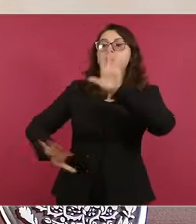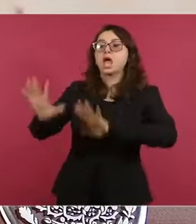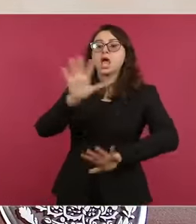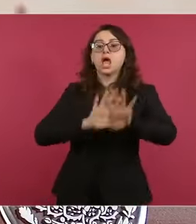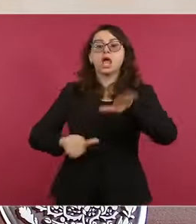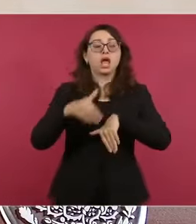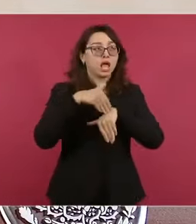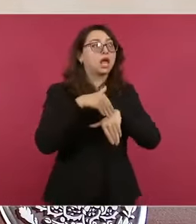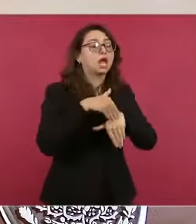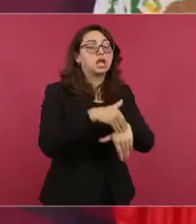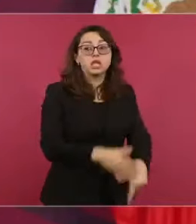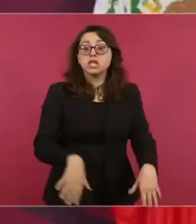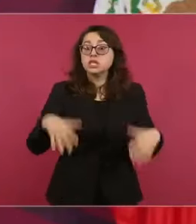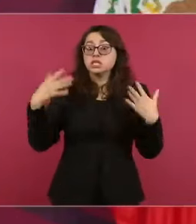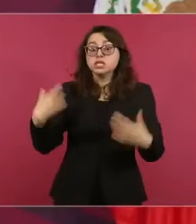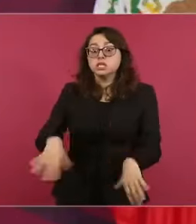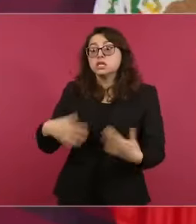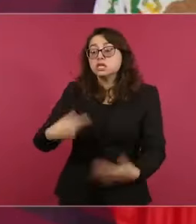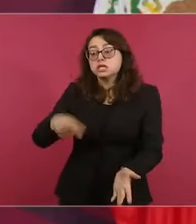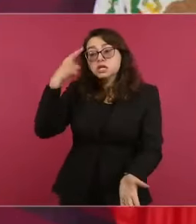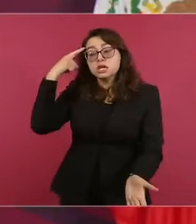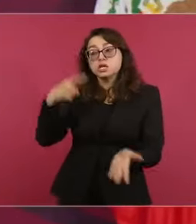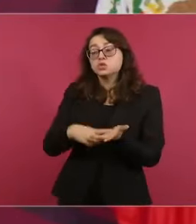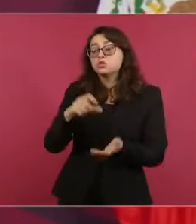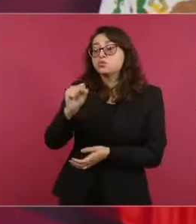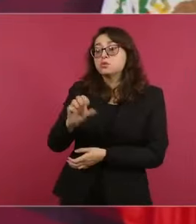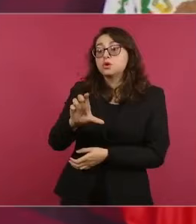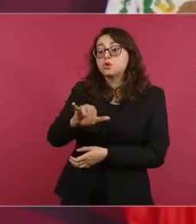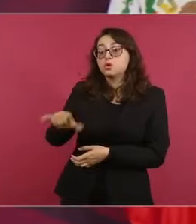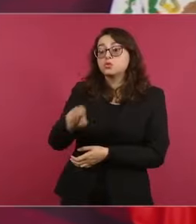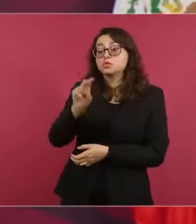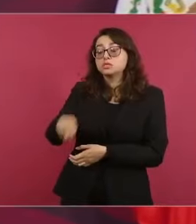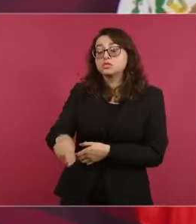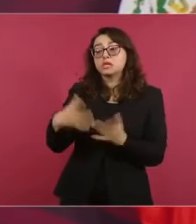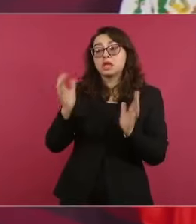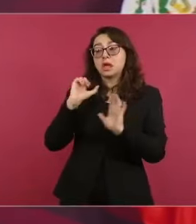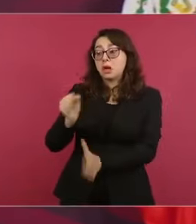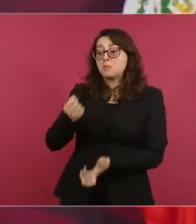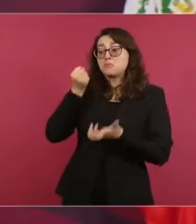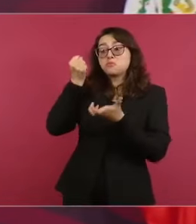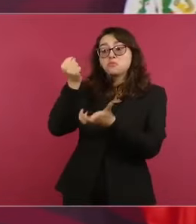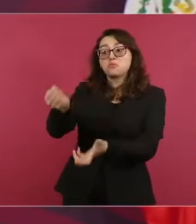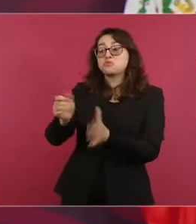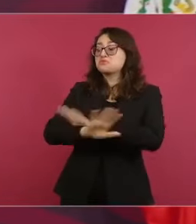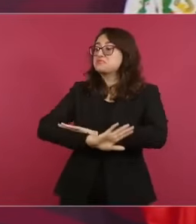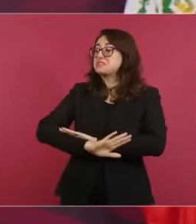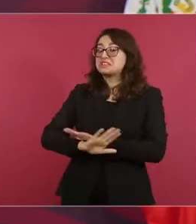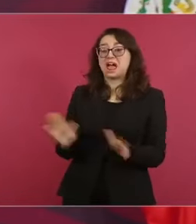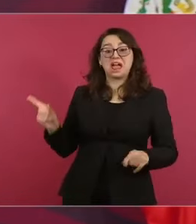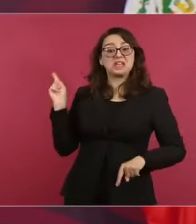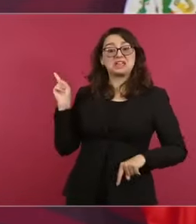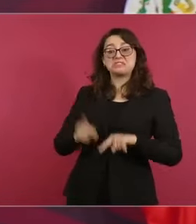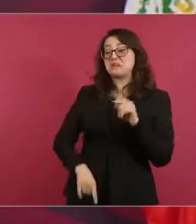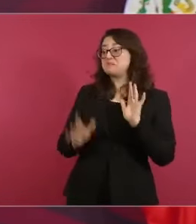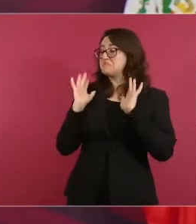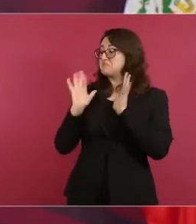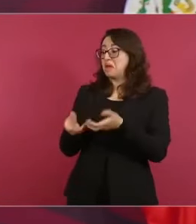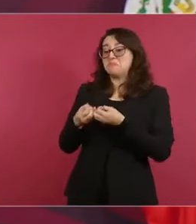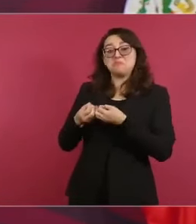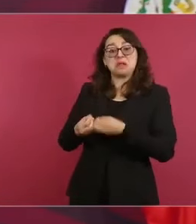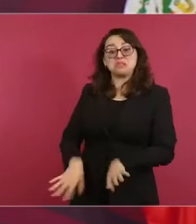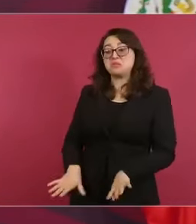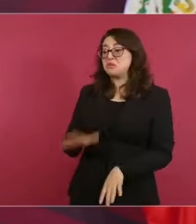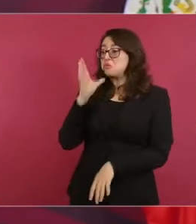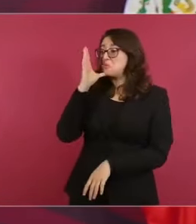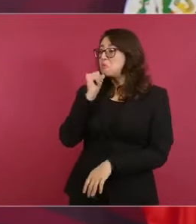está quitando sus sueldos, sus ingresos a los trabajadores.